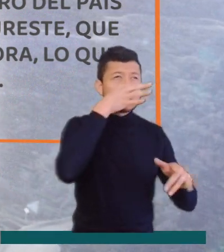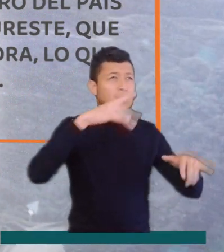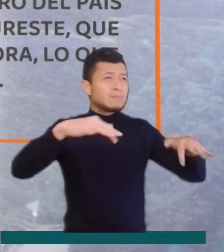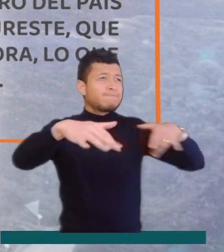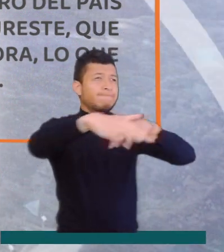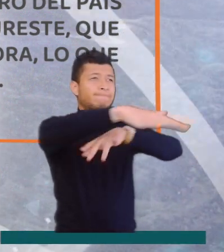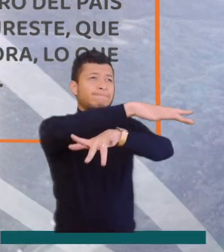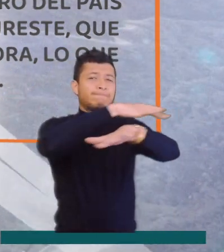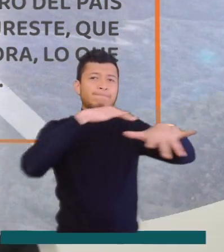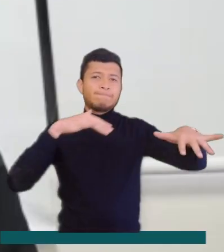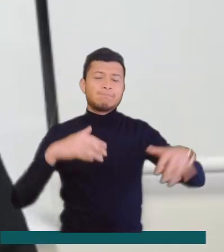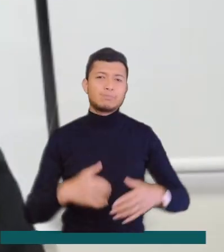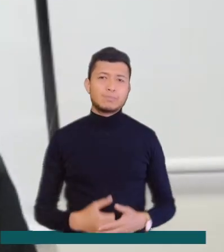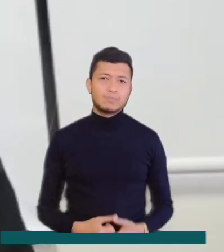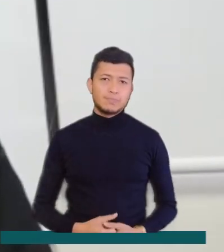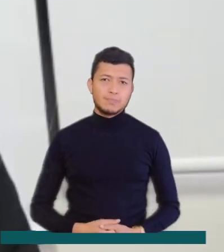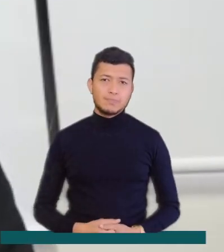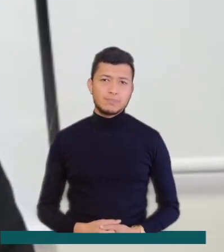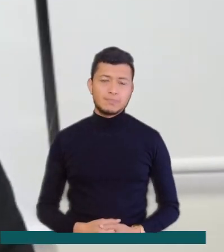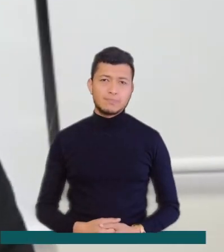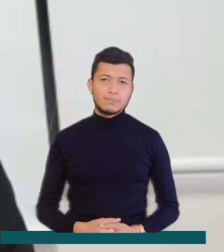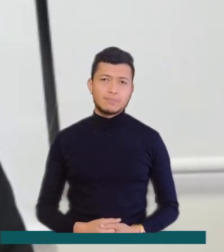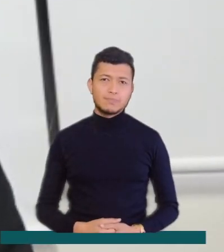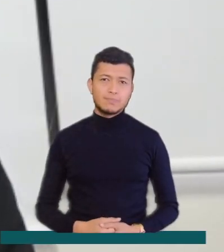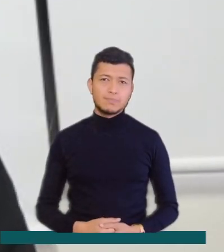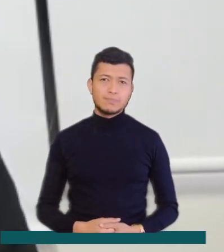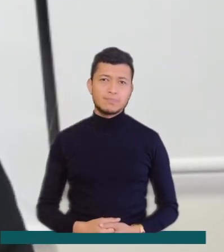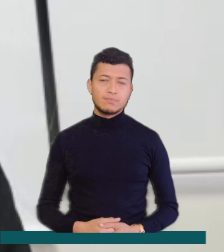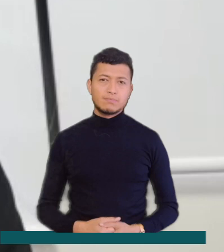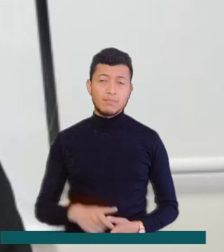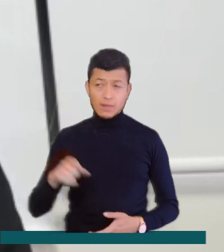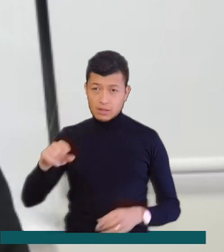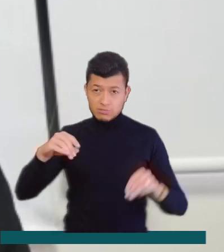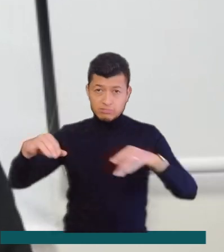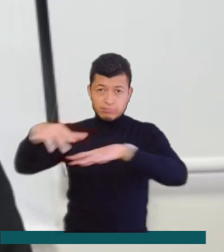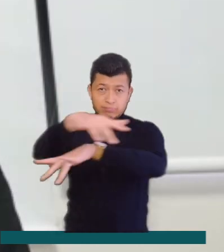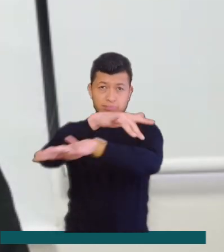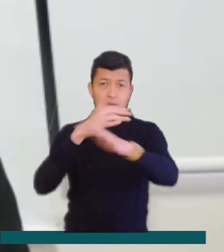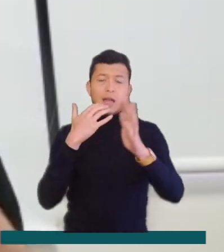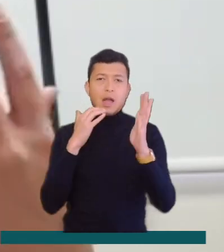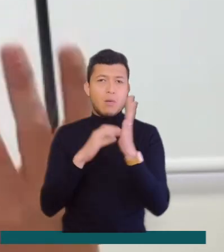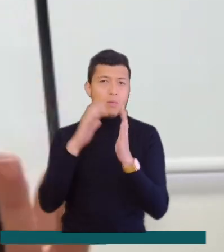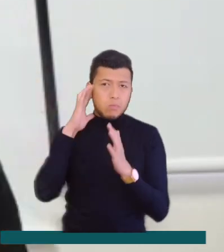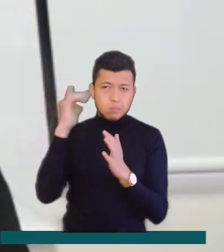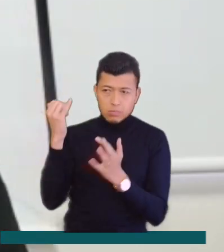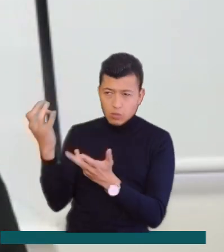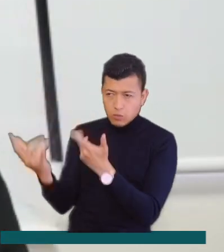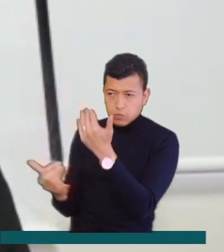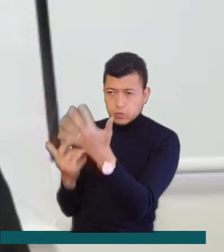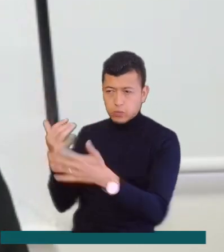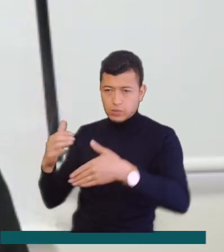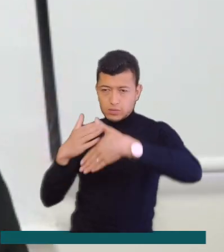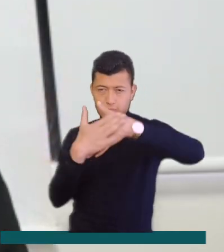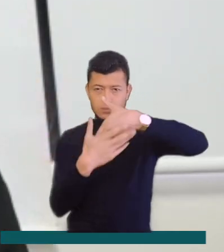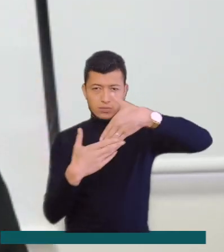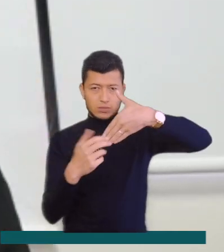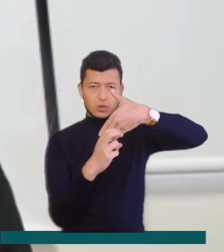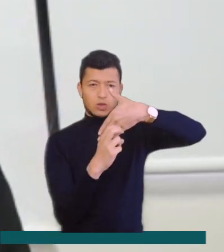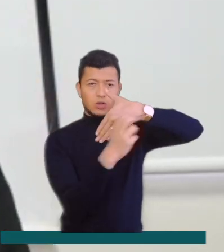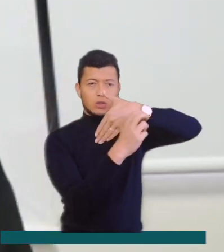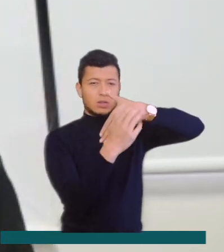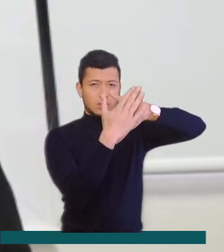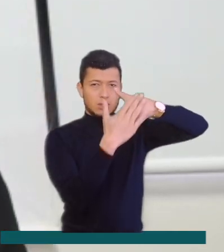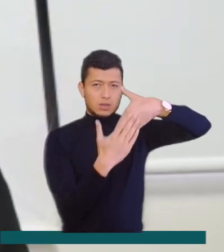contaminantes. En esas concentraciones observadas, ejemplo de esto son los incendios forestales del norte de Suramérica